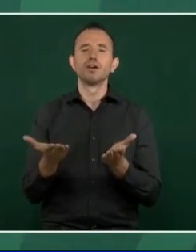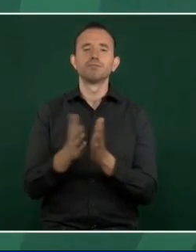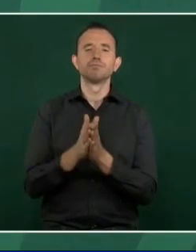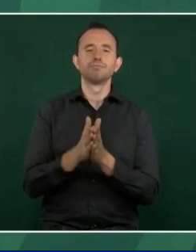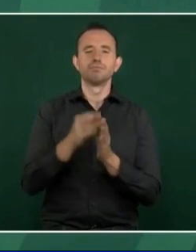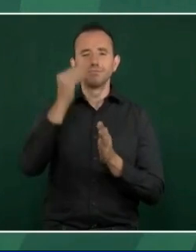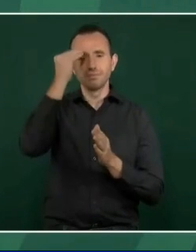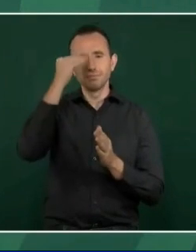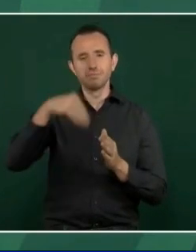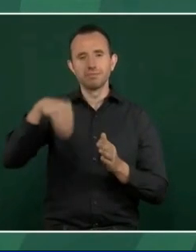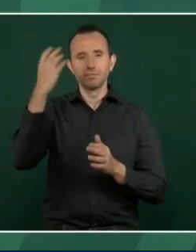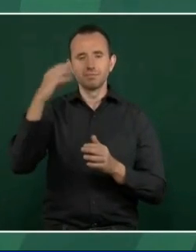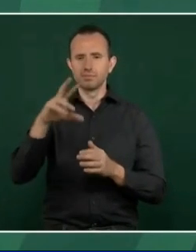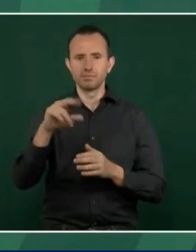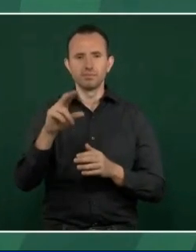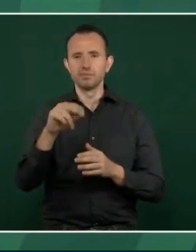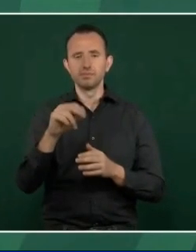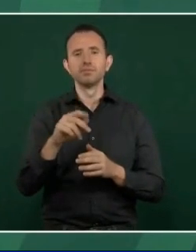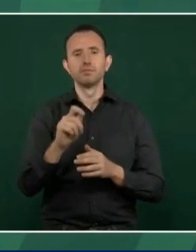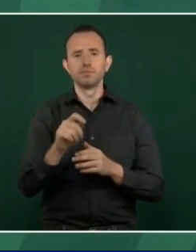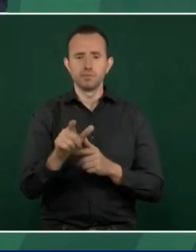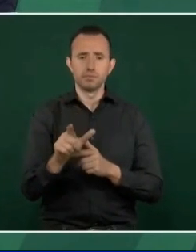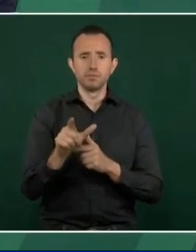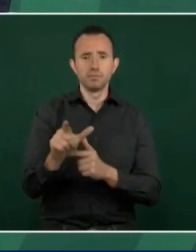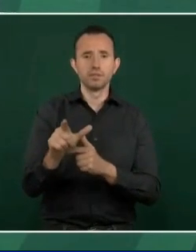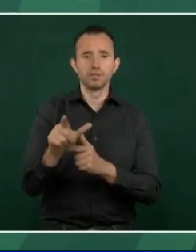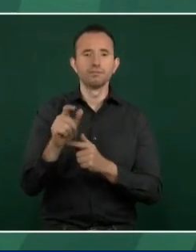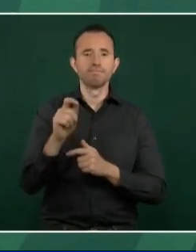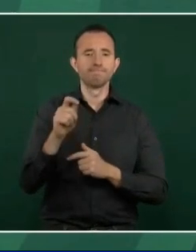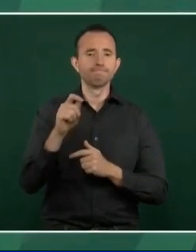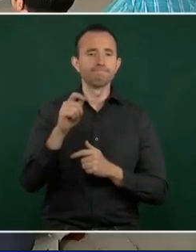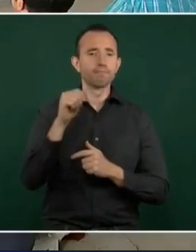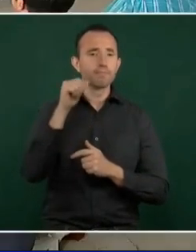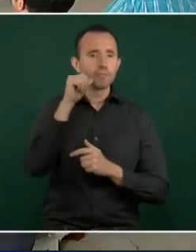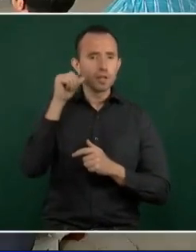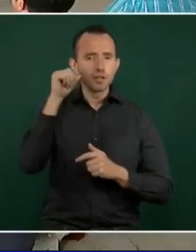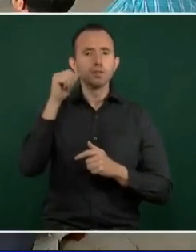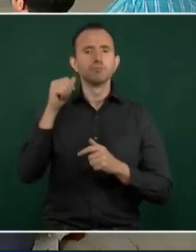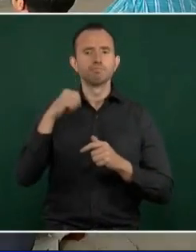ayer se dio a conocer el informe de la comisión